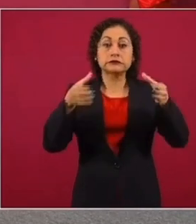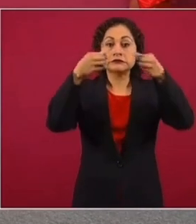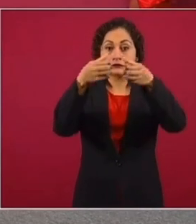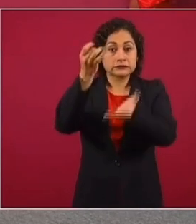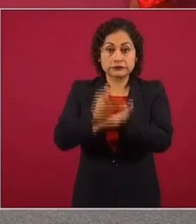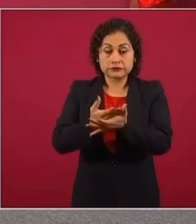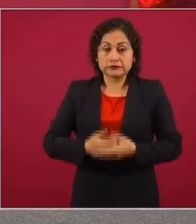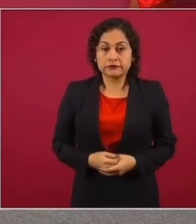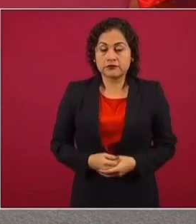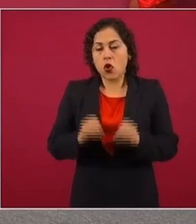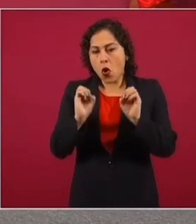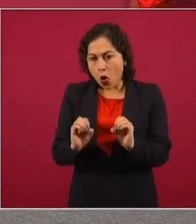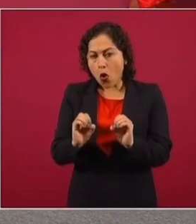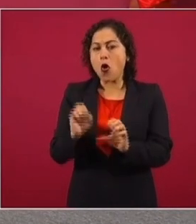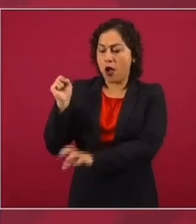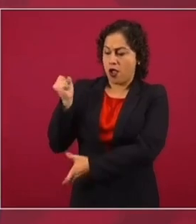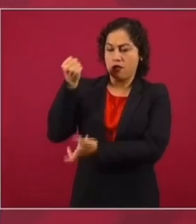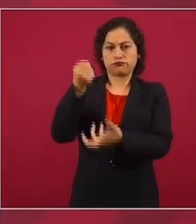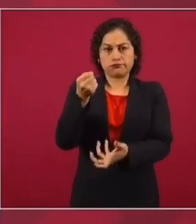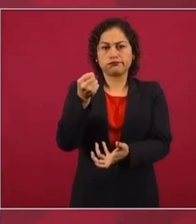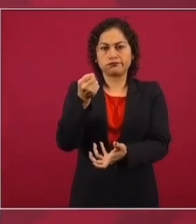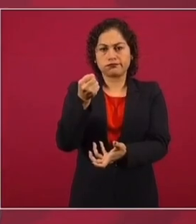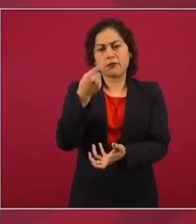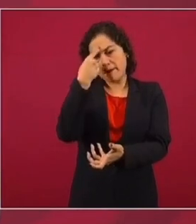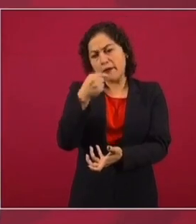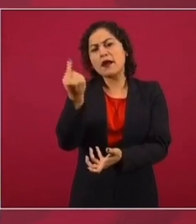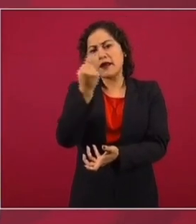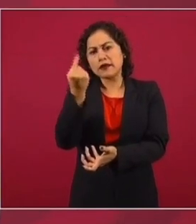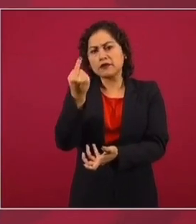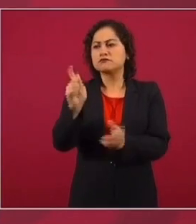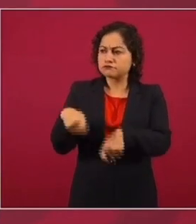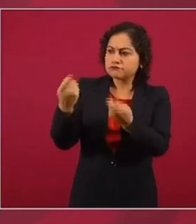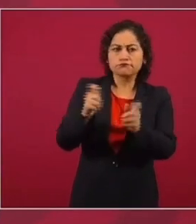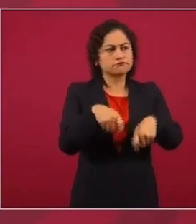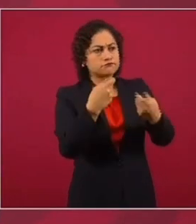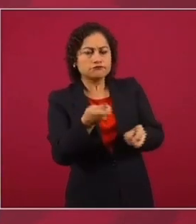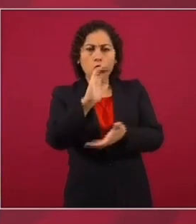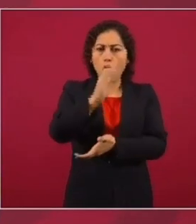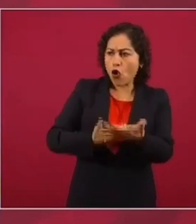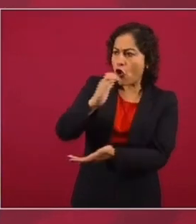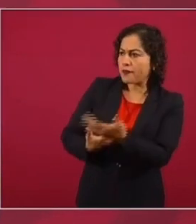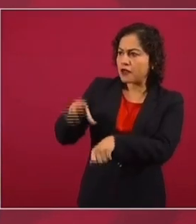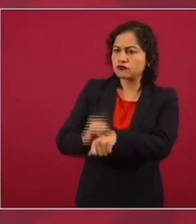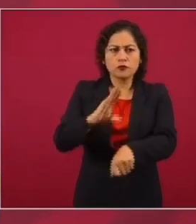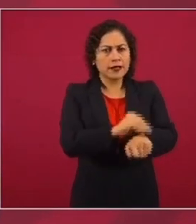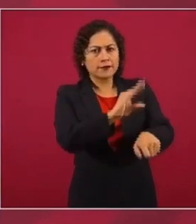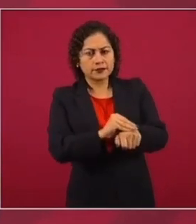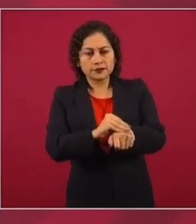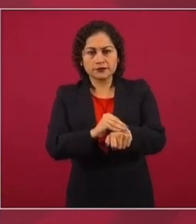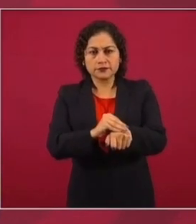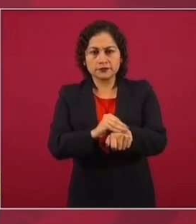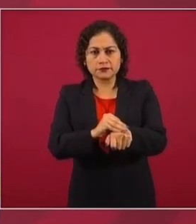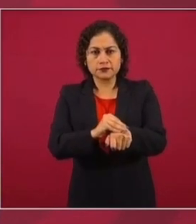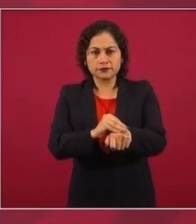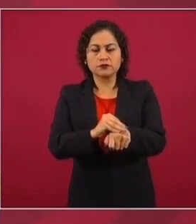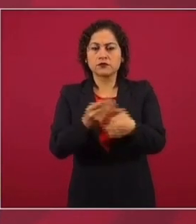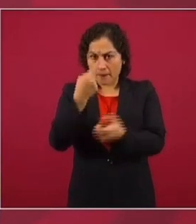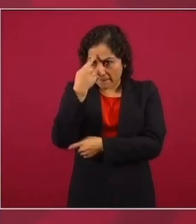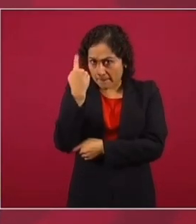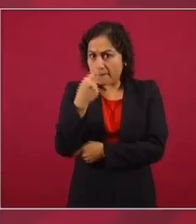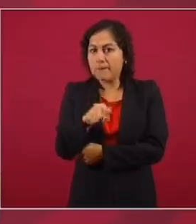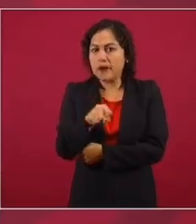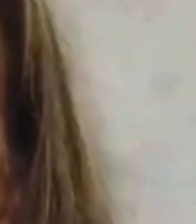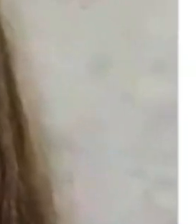O se utiliza el presupuesto para entregar contratos, concesiones, compras